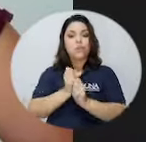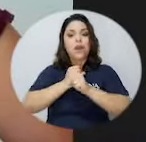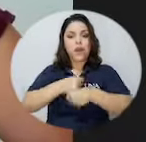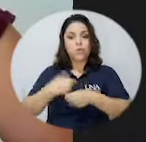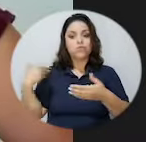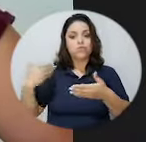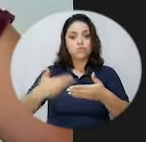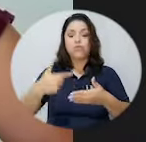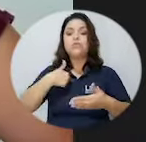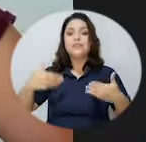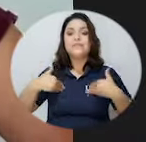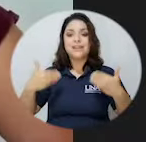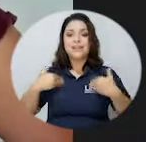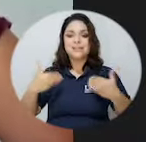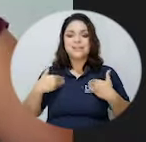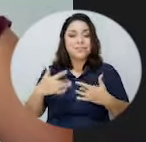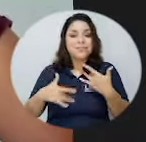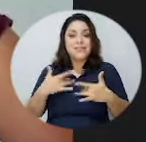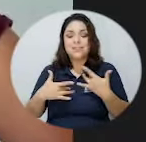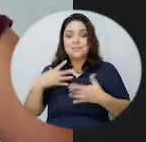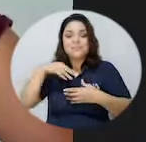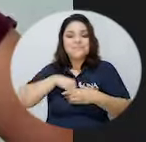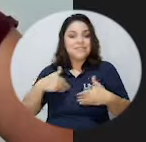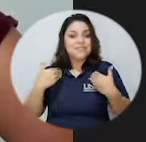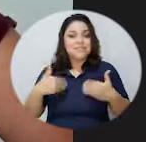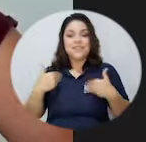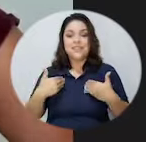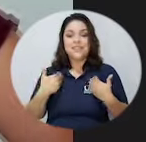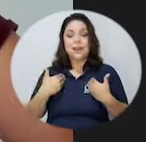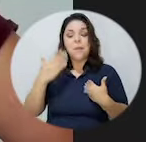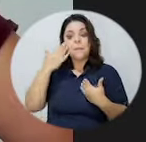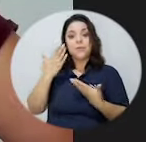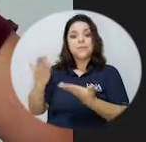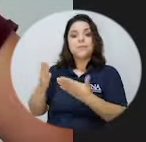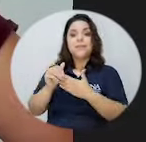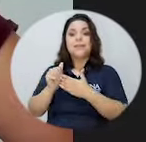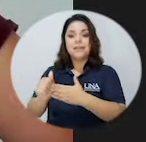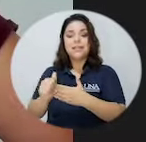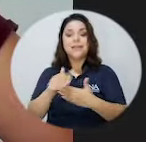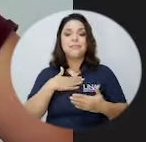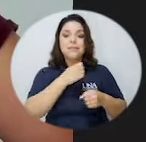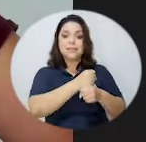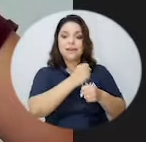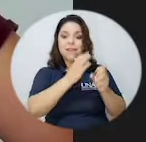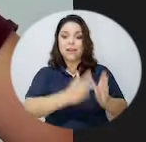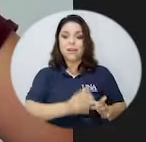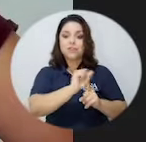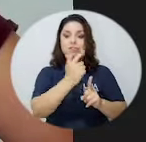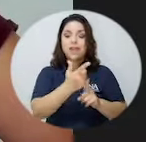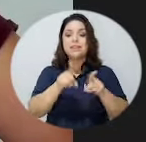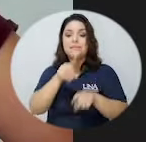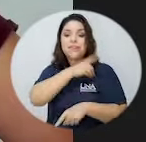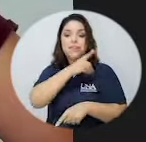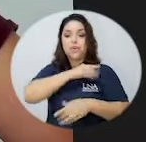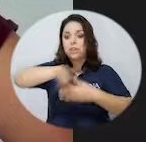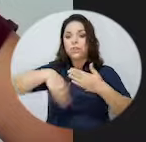realizado. Entonces estoy muy feliz, me da mucho, mucho sentimiento de felicidad con mi líder, con mi trabajadora social y en realidad con